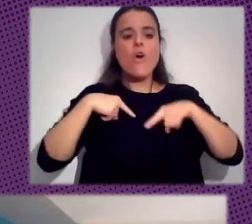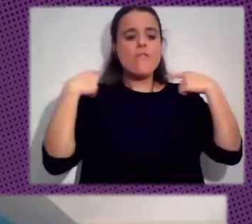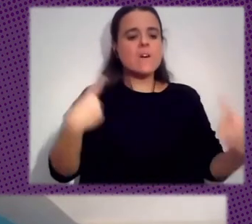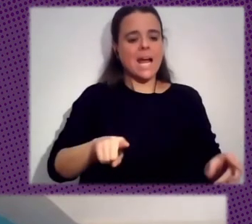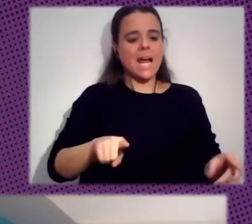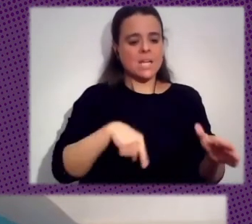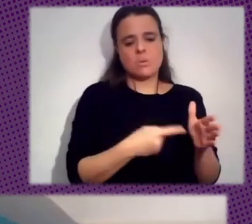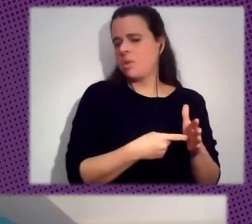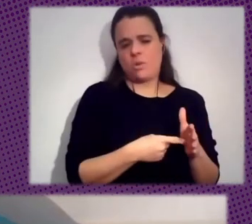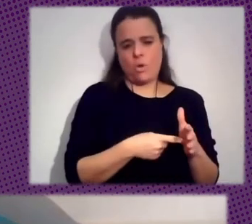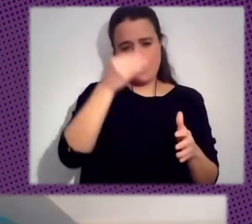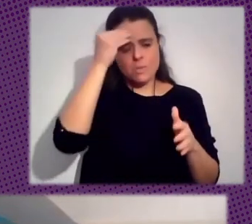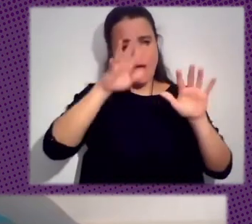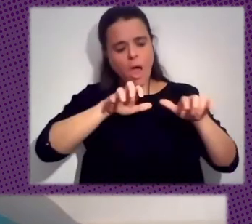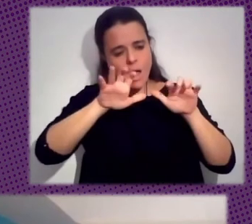Todas Esas Lecciones